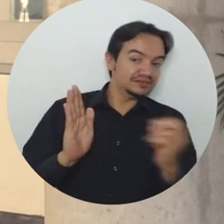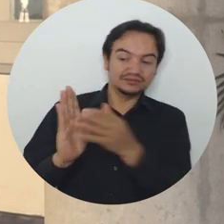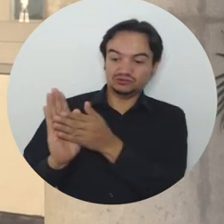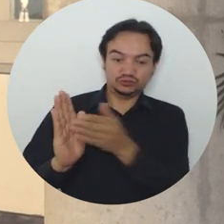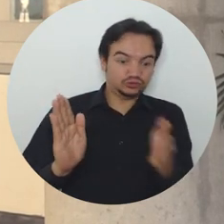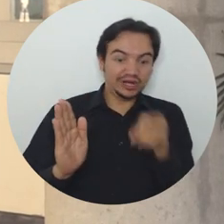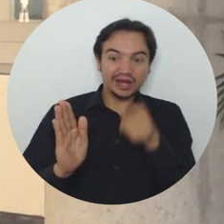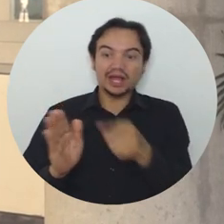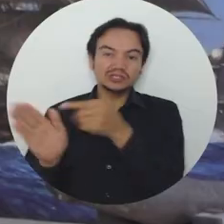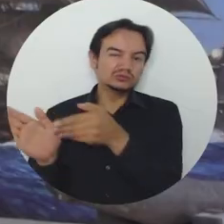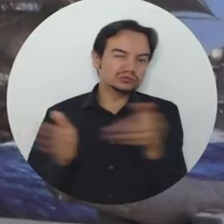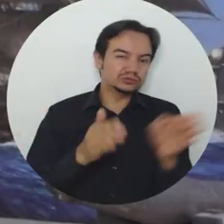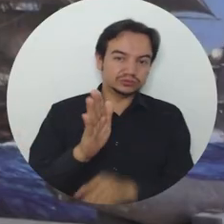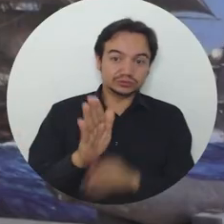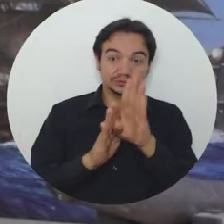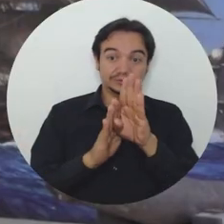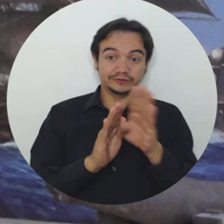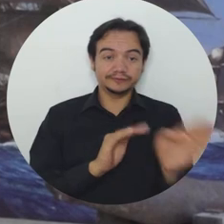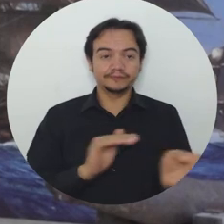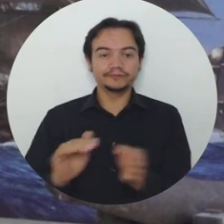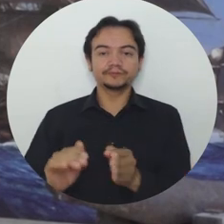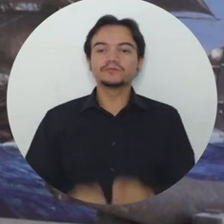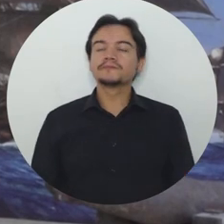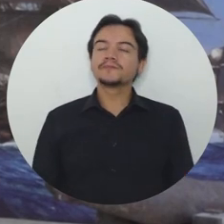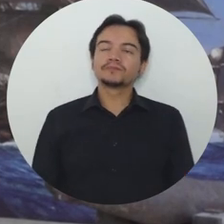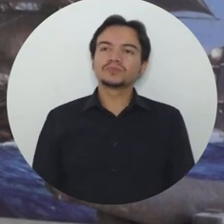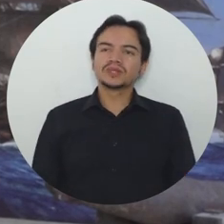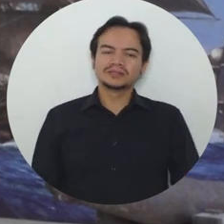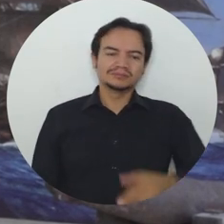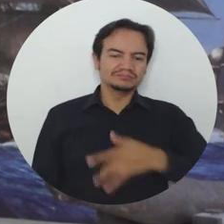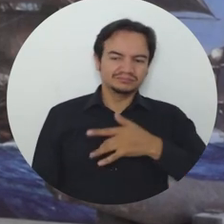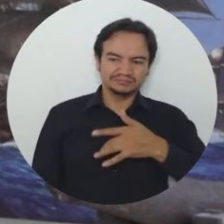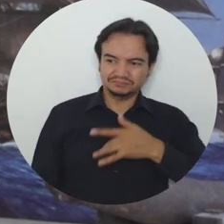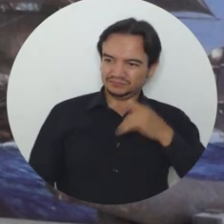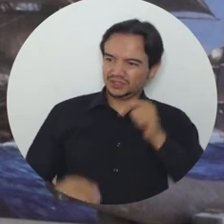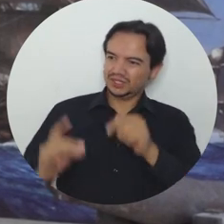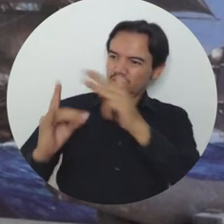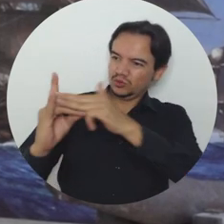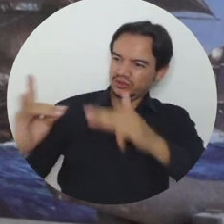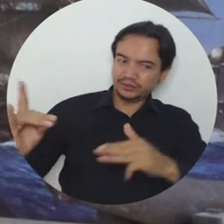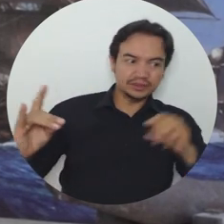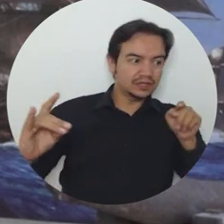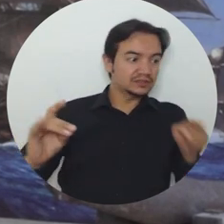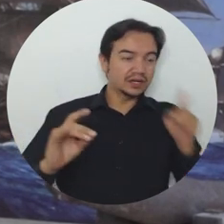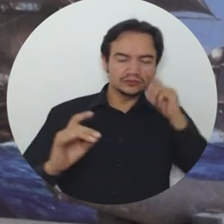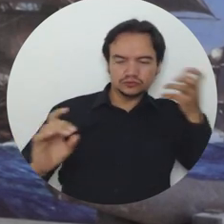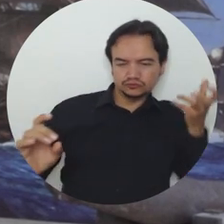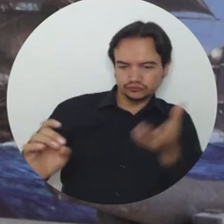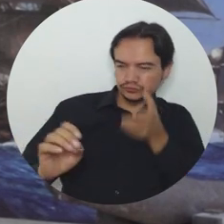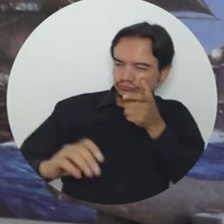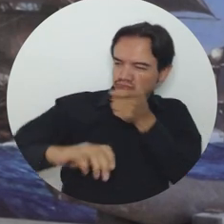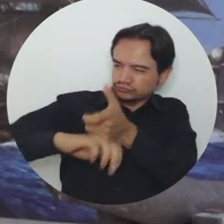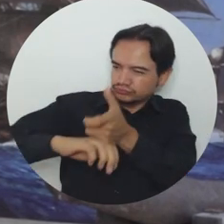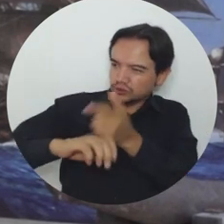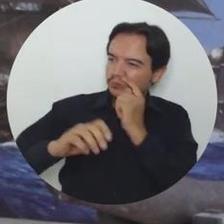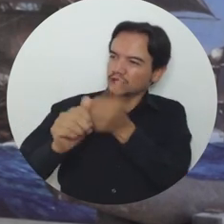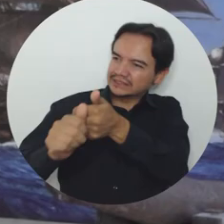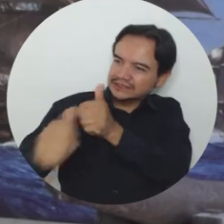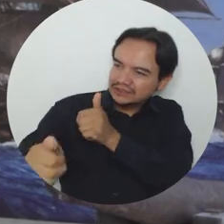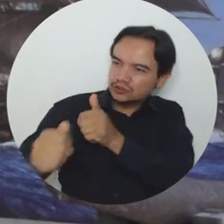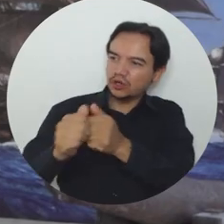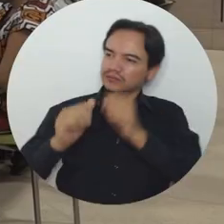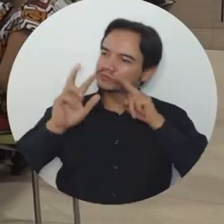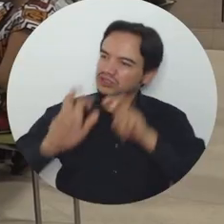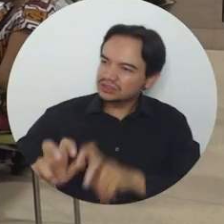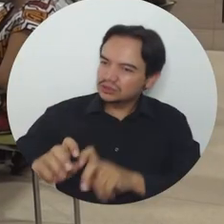objetivos de desarrollo sostenible. Se ha mostrado una mirada general de la universidad, los sistemas de extensión, los sistemas de